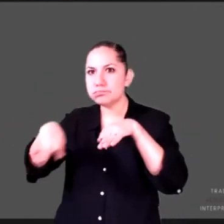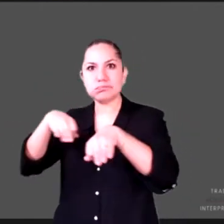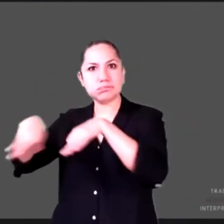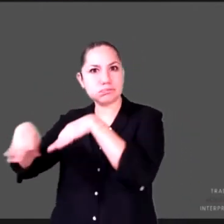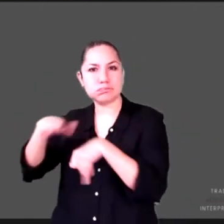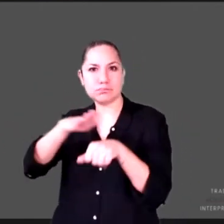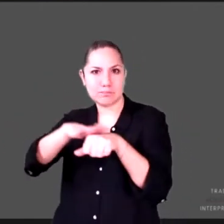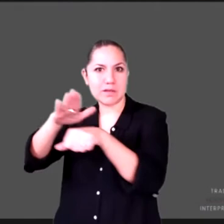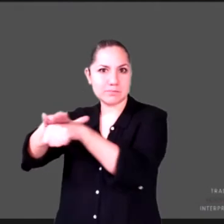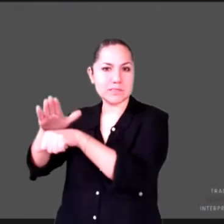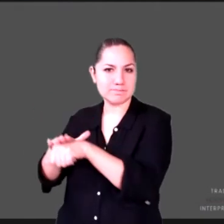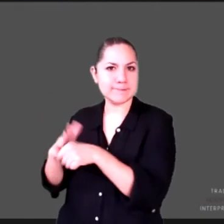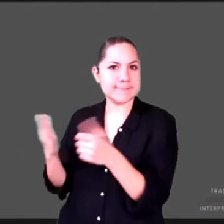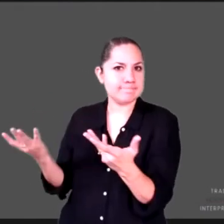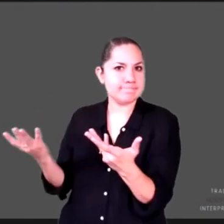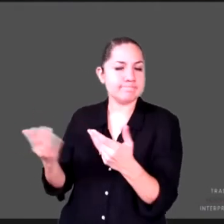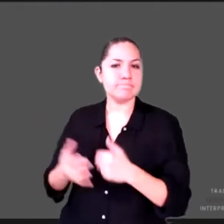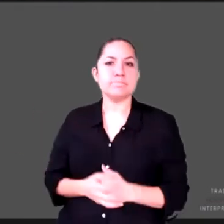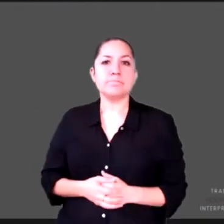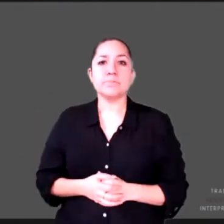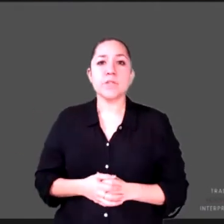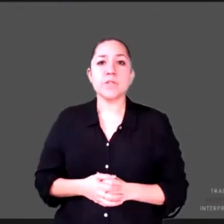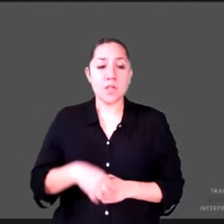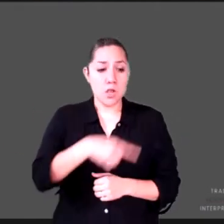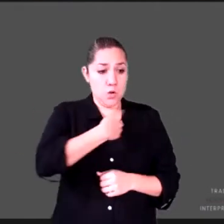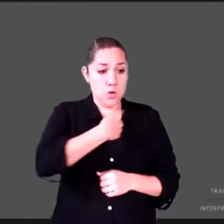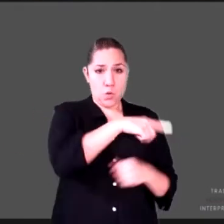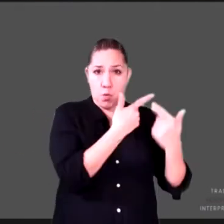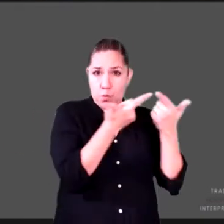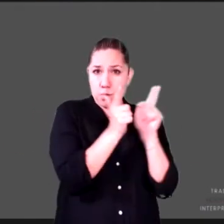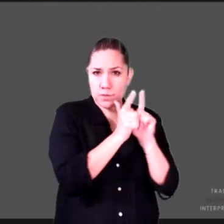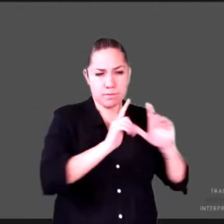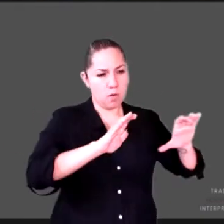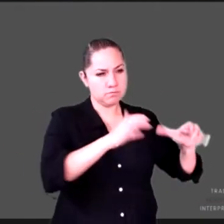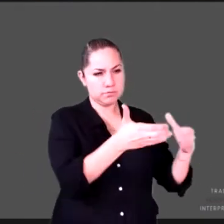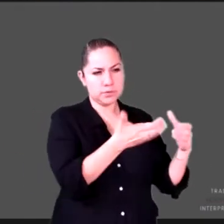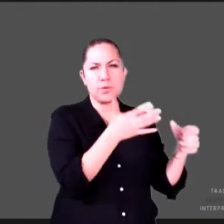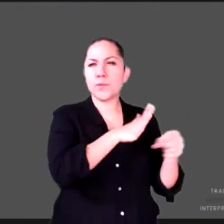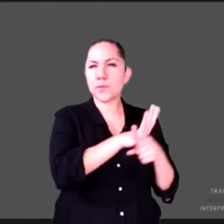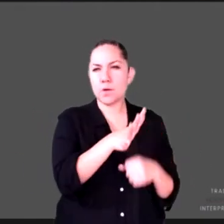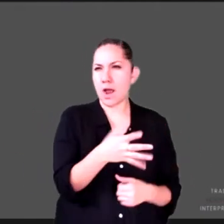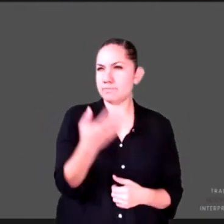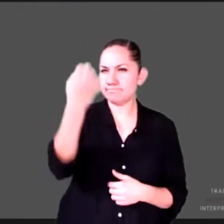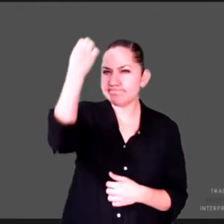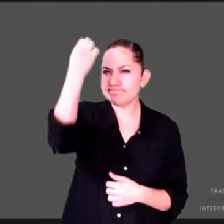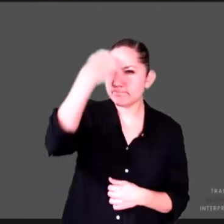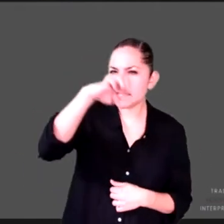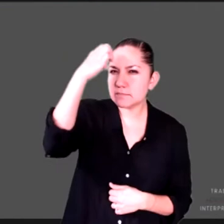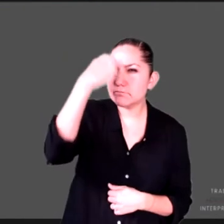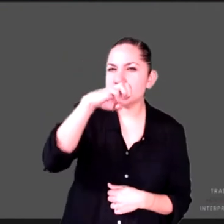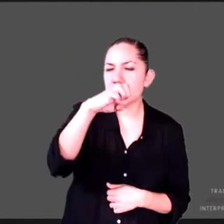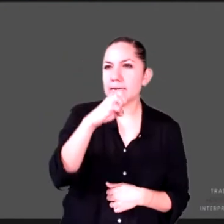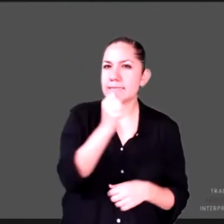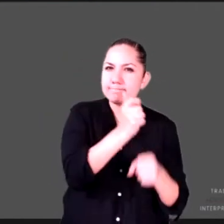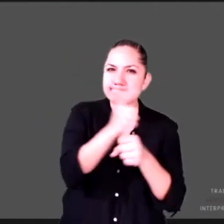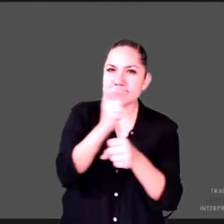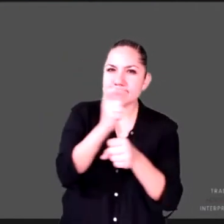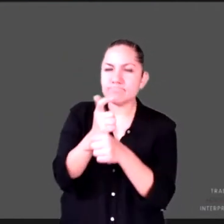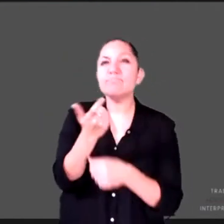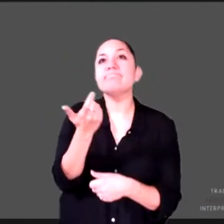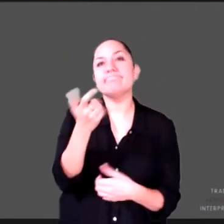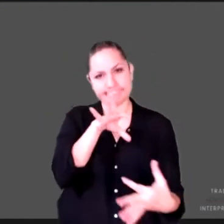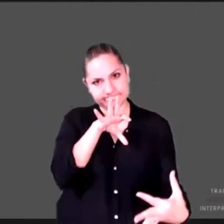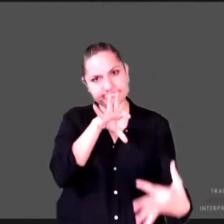una de las experiencias clave que nos ha permitido abordar la problemática es este programa que les comentaba de Campos de Esperanza.